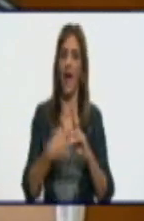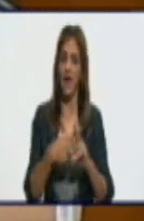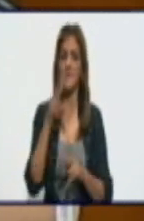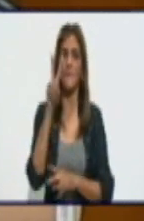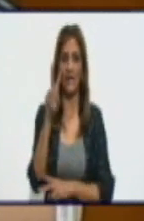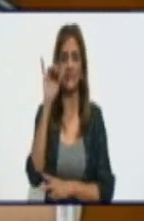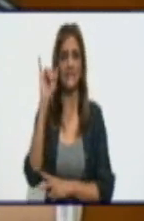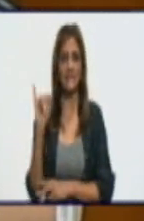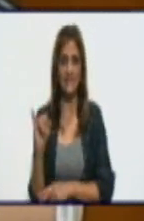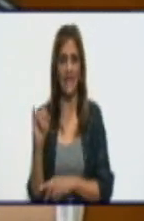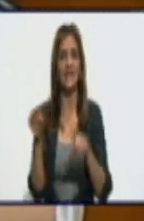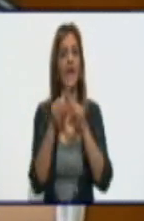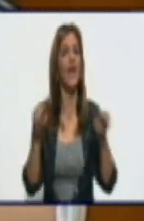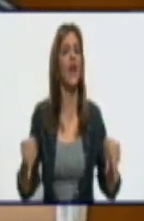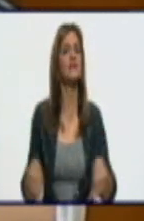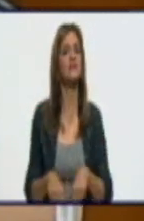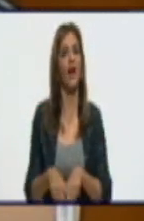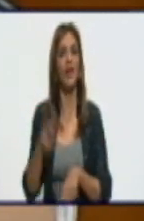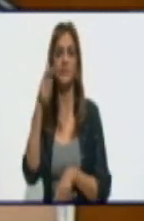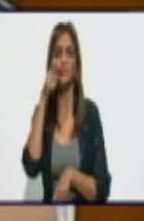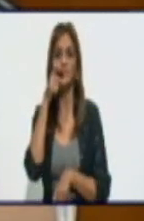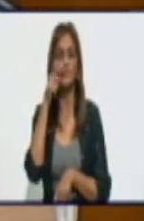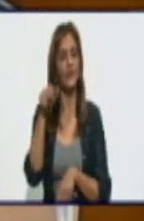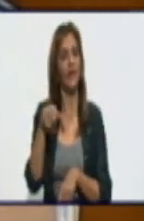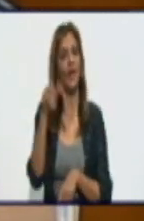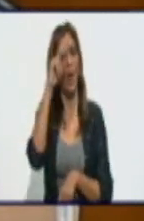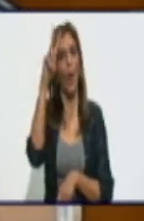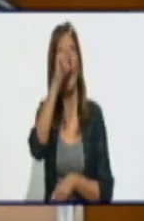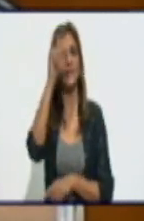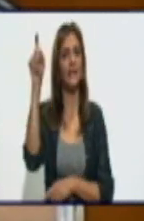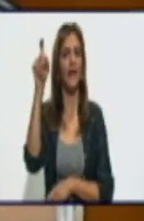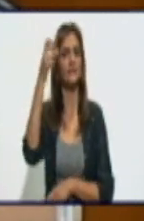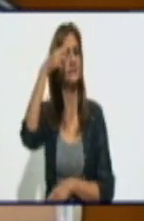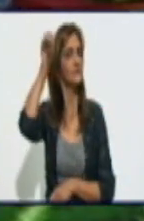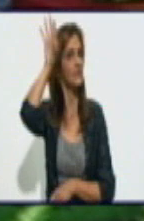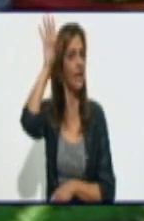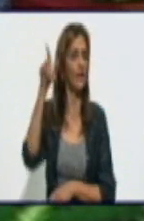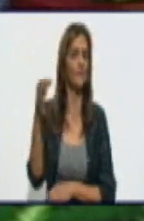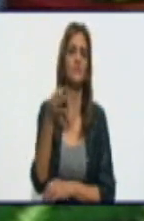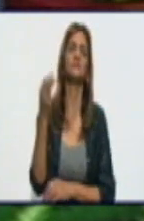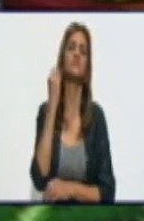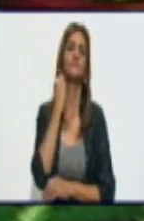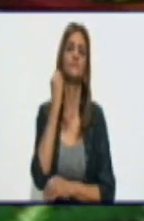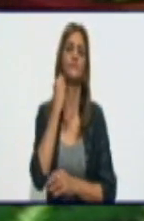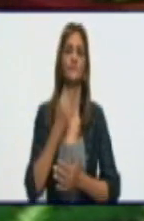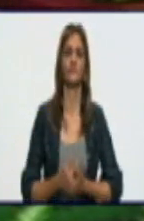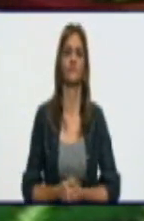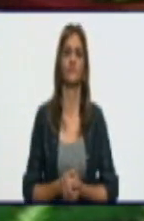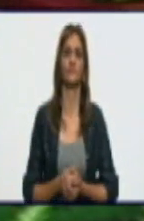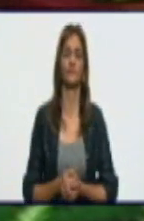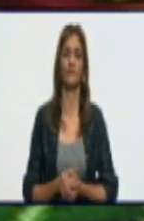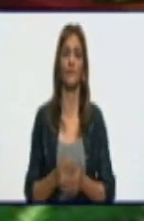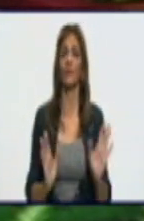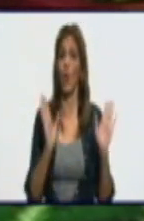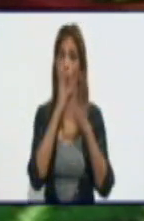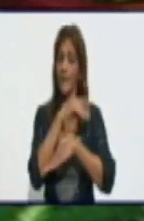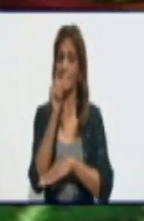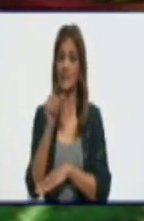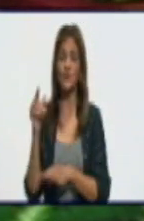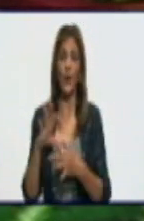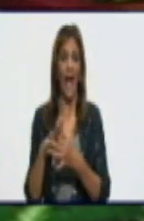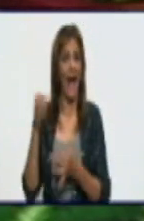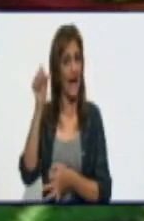pacientes en las salas de vigilancia intensiva en el Celia Sánchez Manduley. O sea, el hecho también de no tener pacientes graves ni críticos es otra